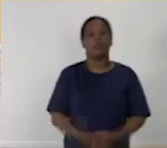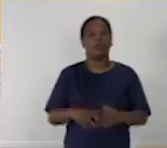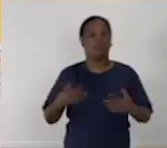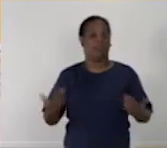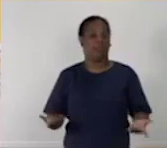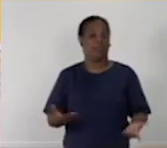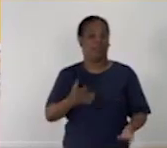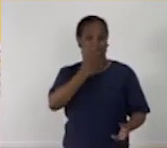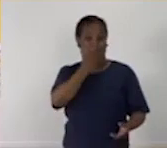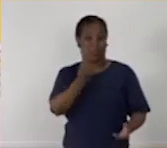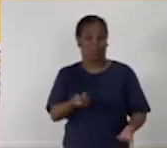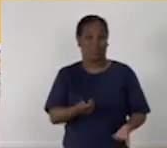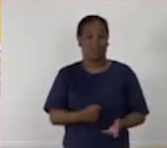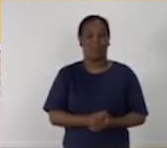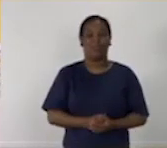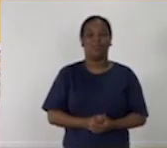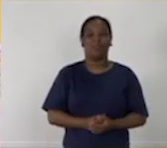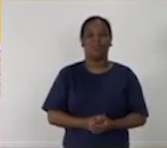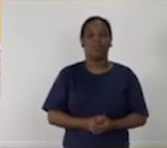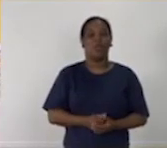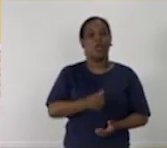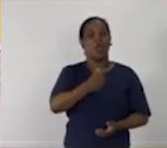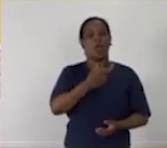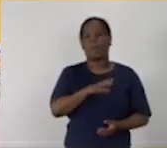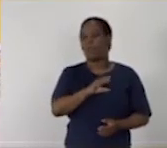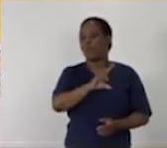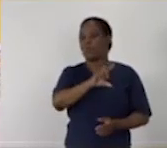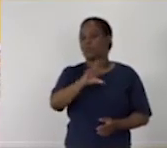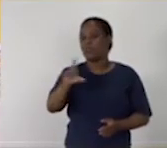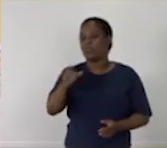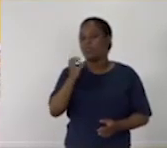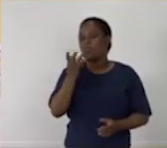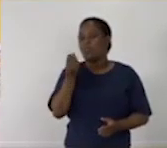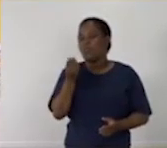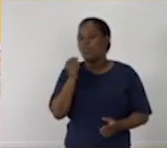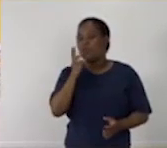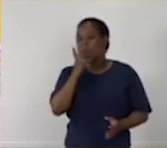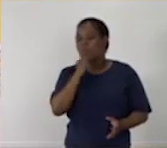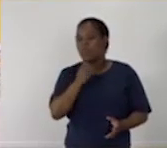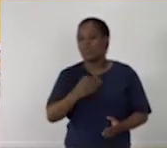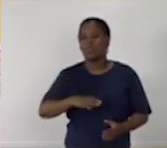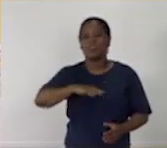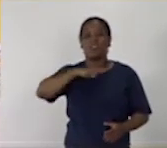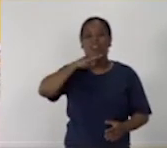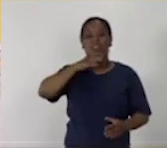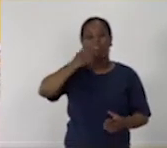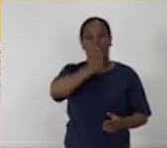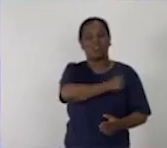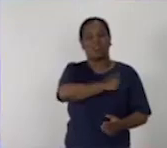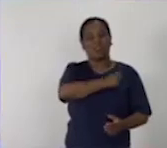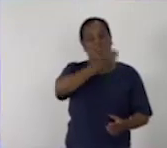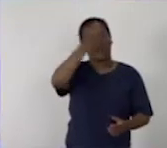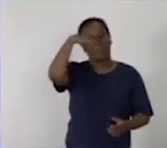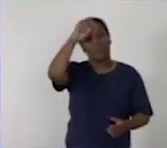¿Qué les pareció? Sin dudas es un texto muy bonito y lleno de patriotismo.